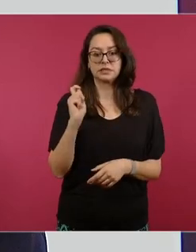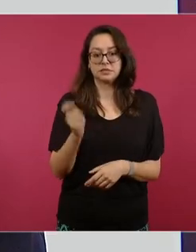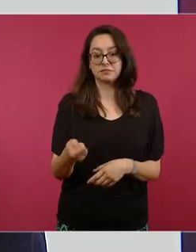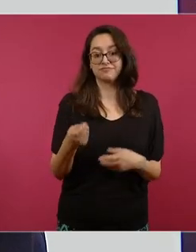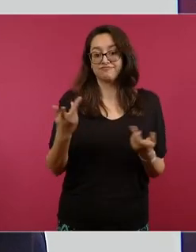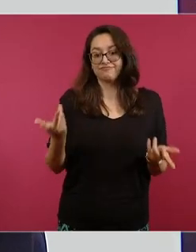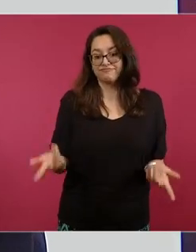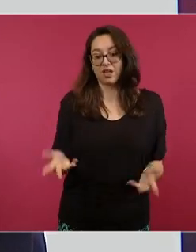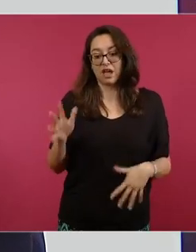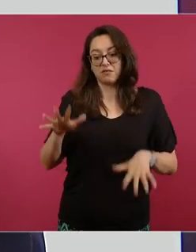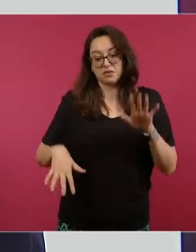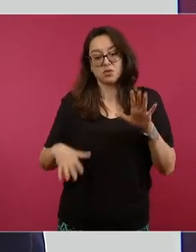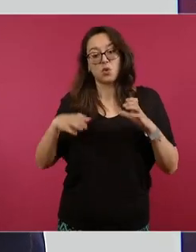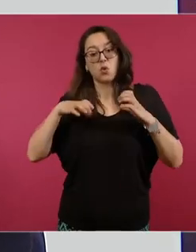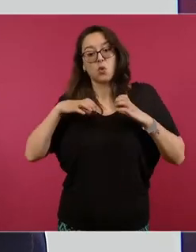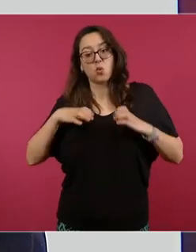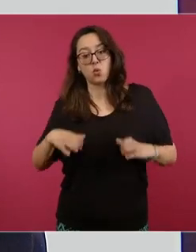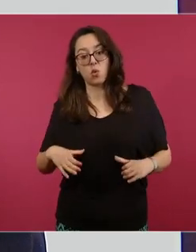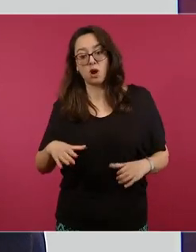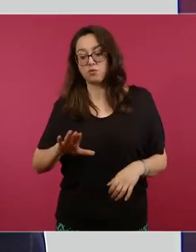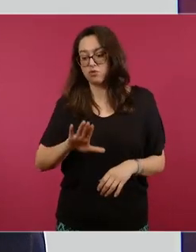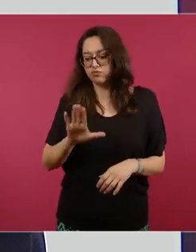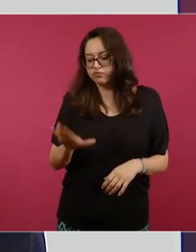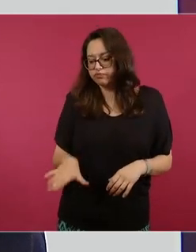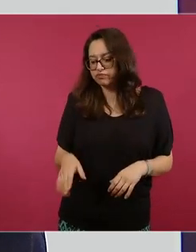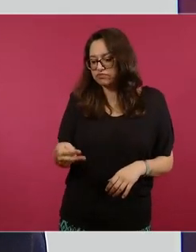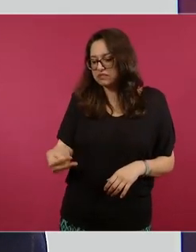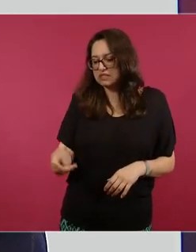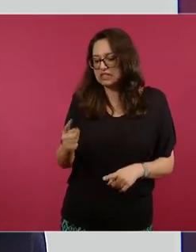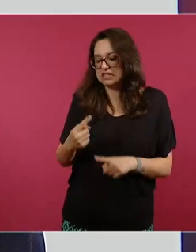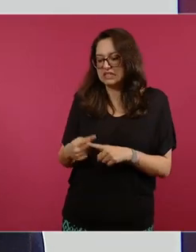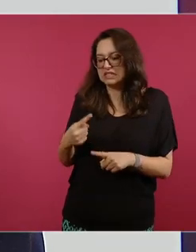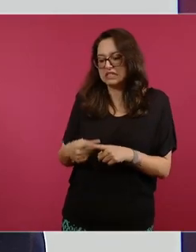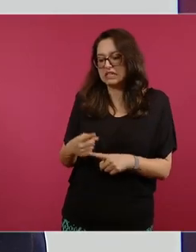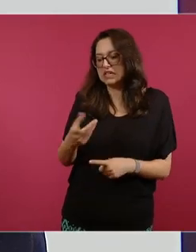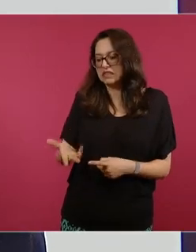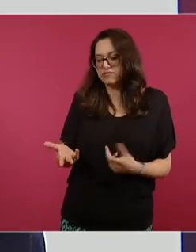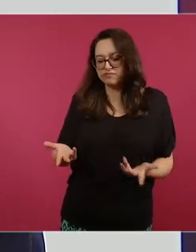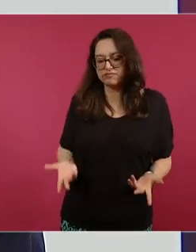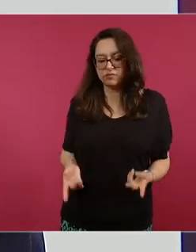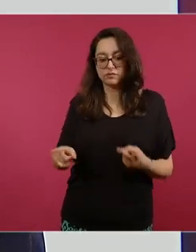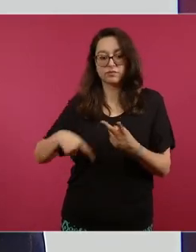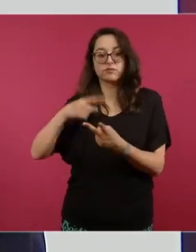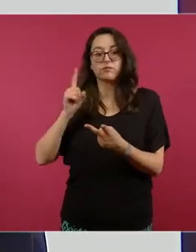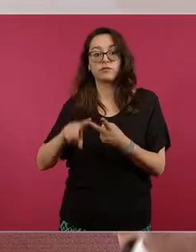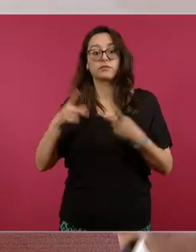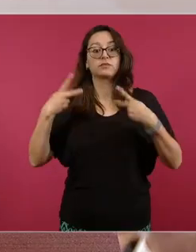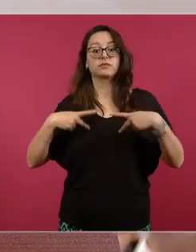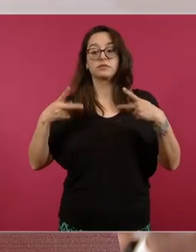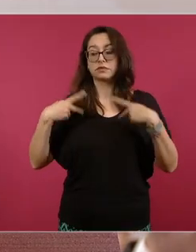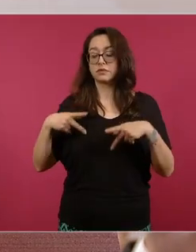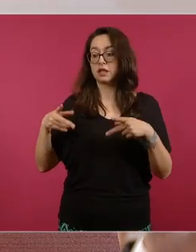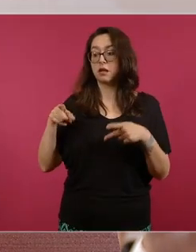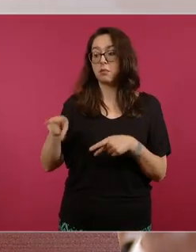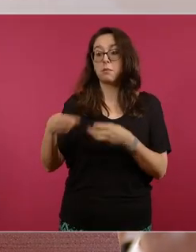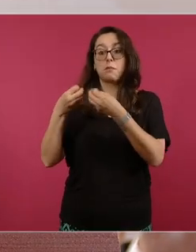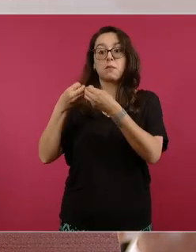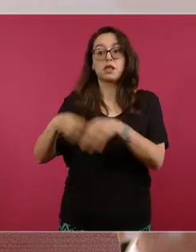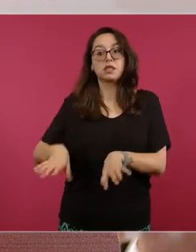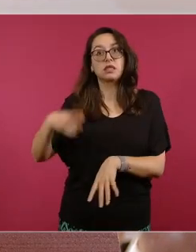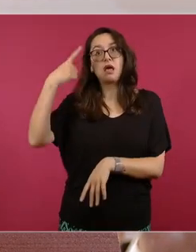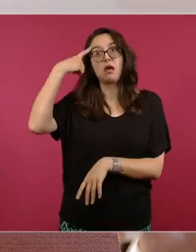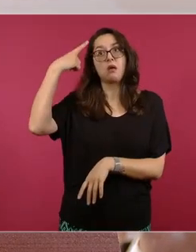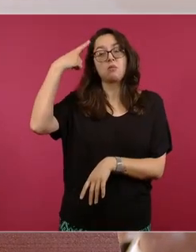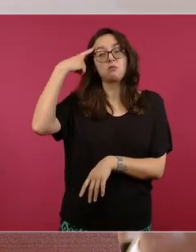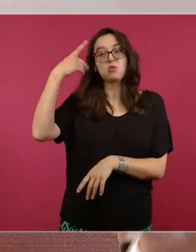identificado una persona extraviada que tiene algún padecimiento mental o una persona que es menor